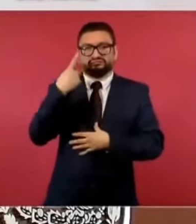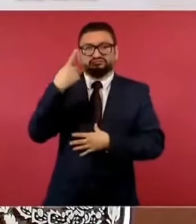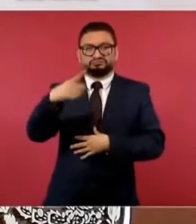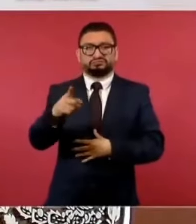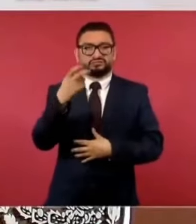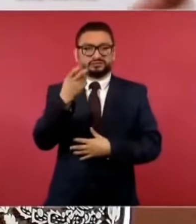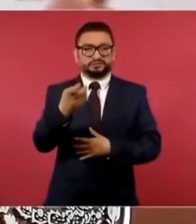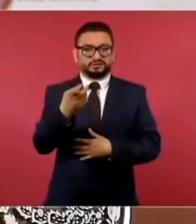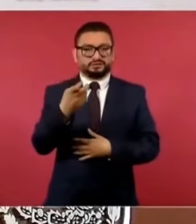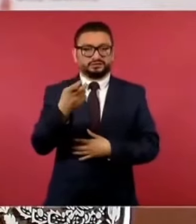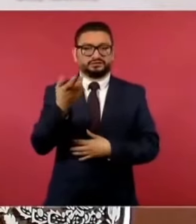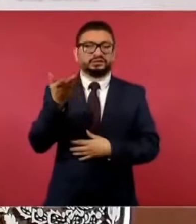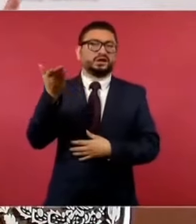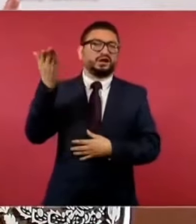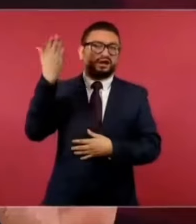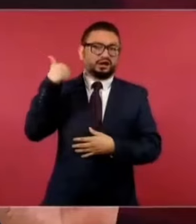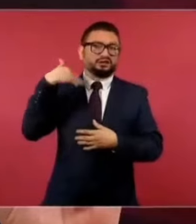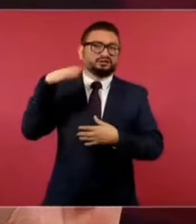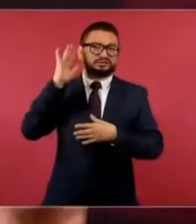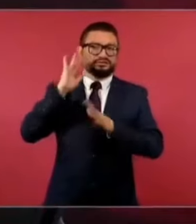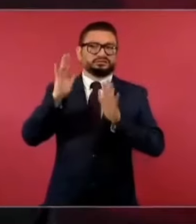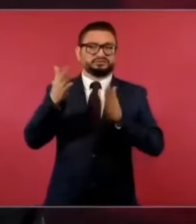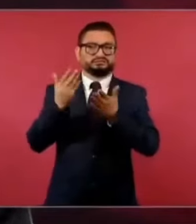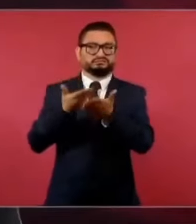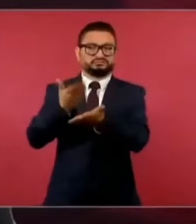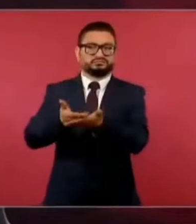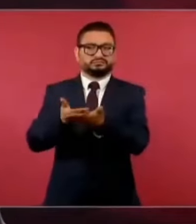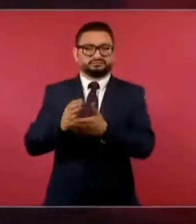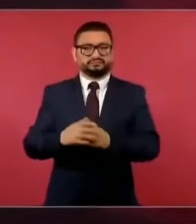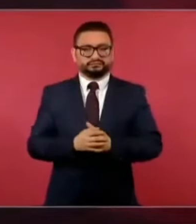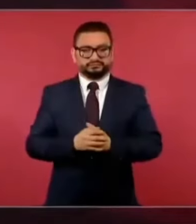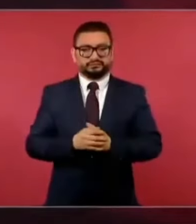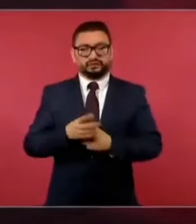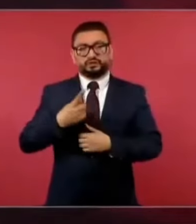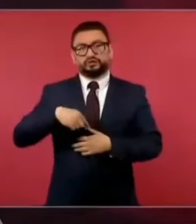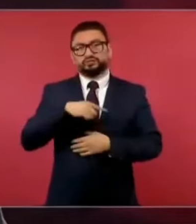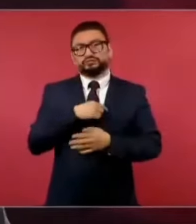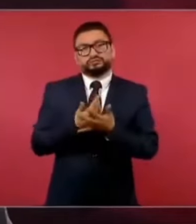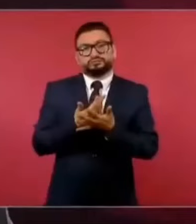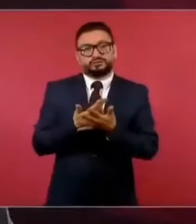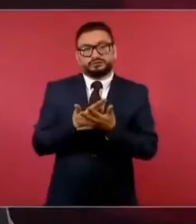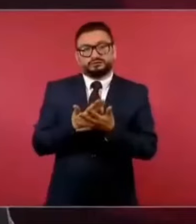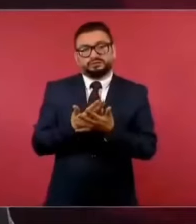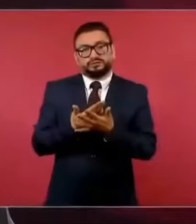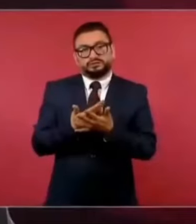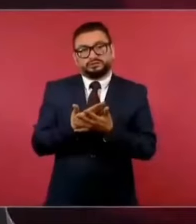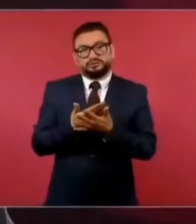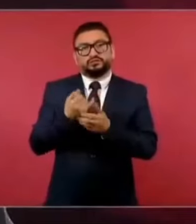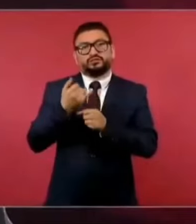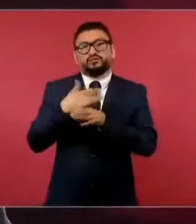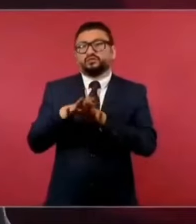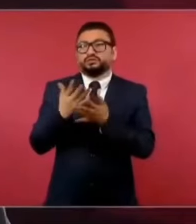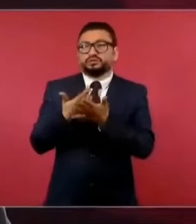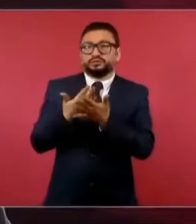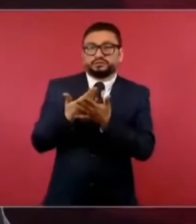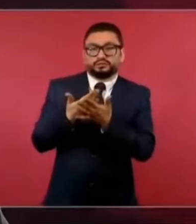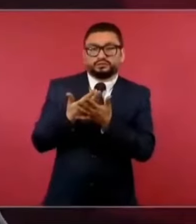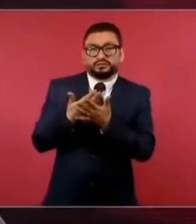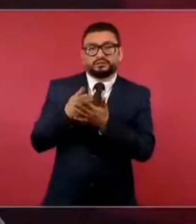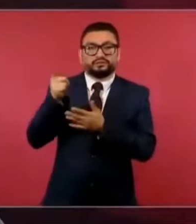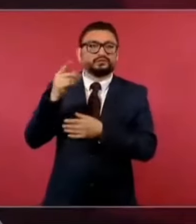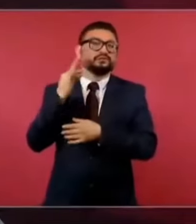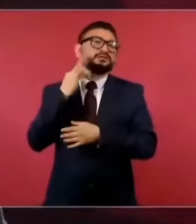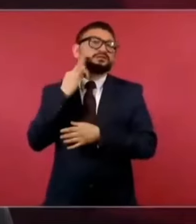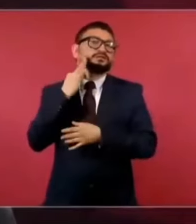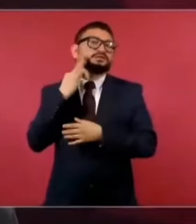que ya tiene algún tiempo de haberse presentado. Pues nosotros esperamos noticias de la Fiscalía.